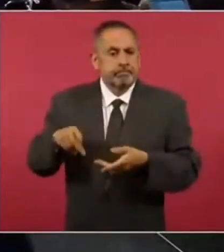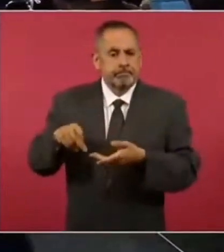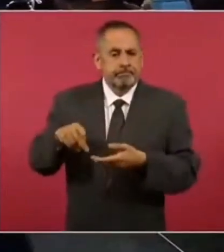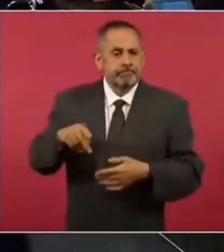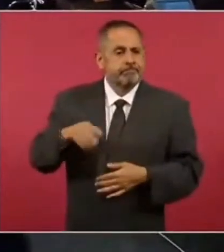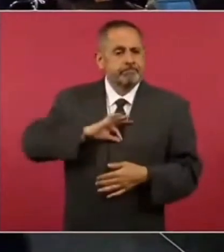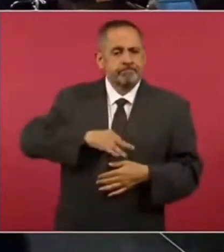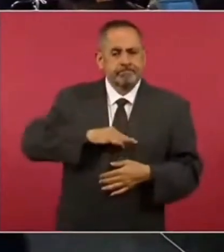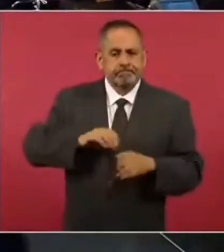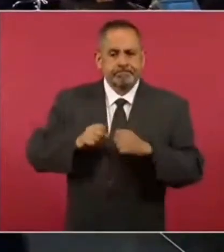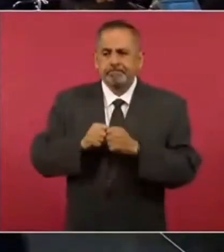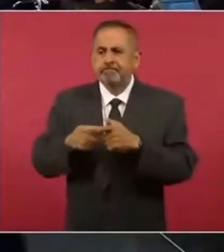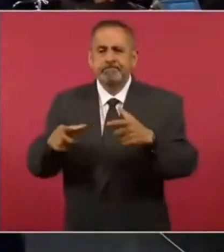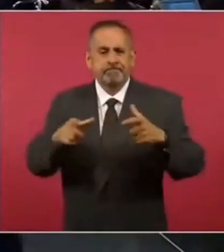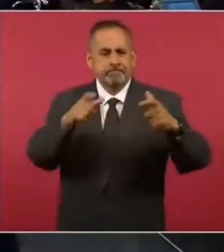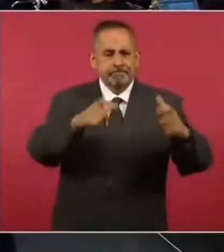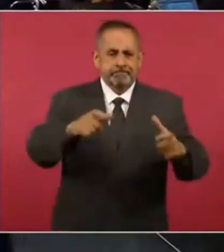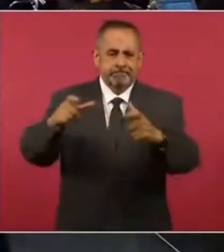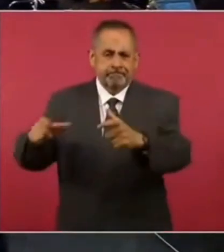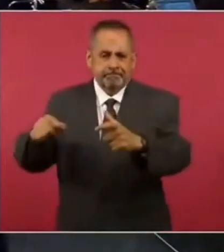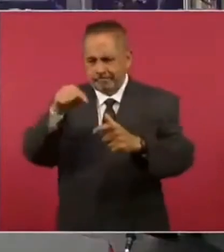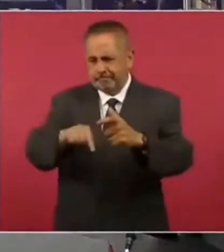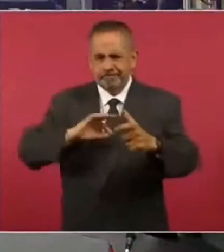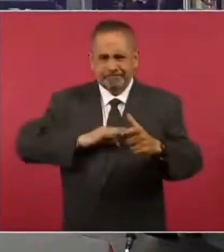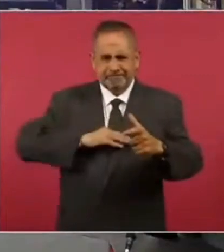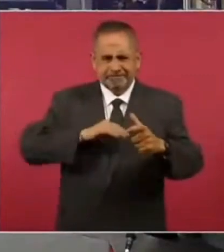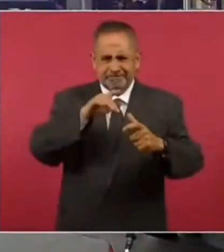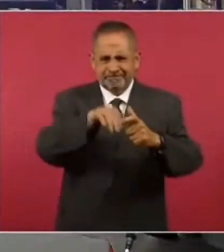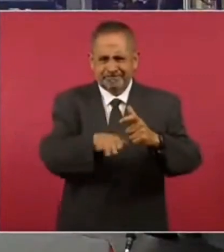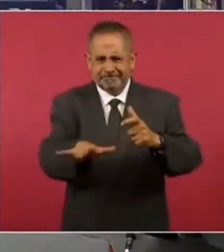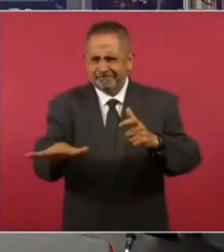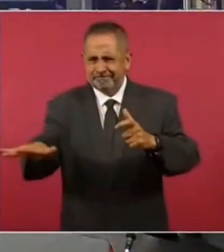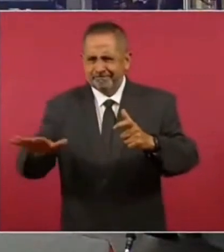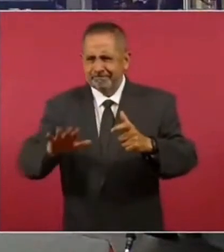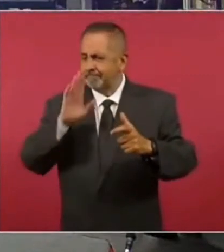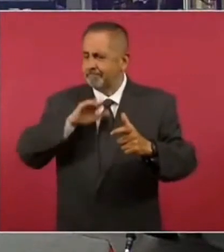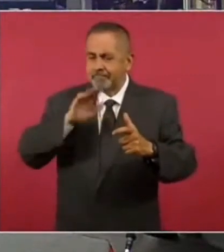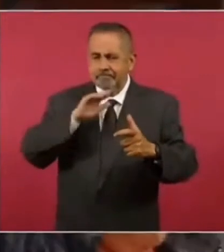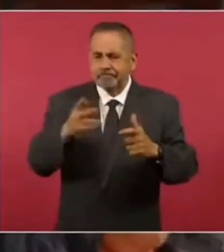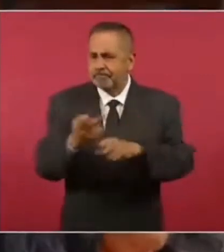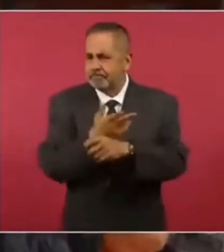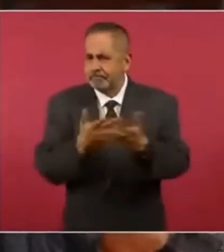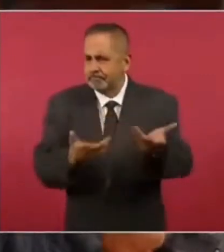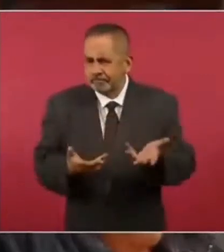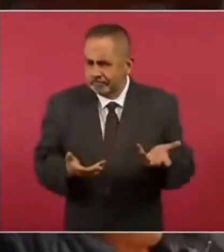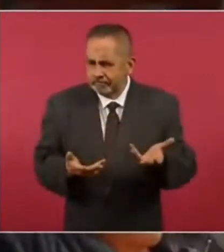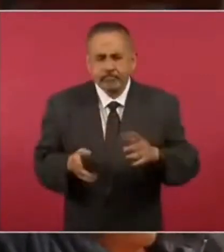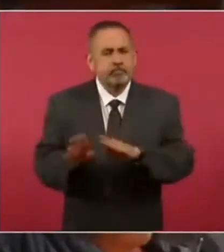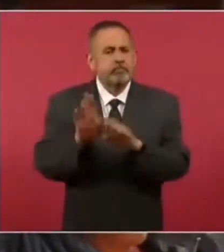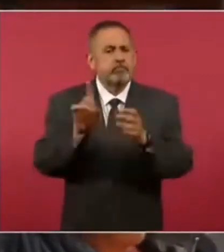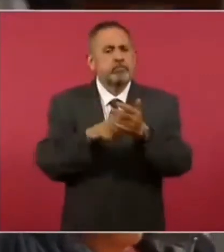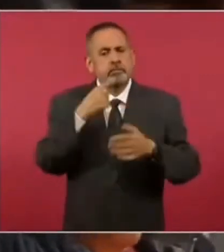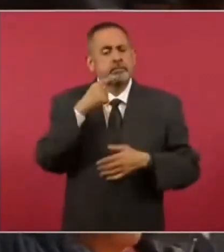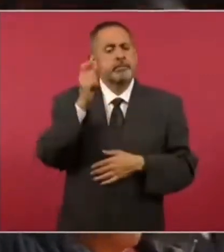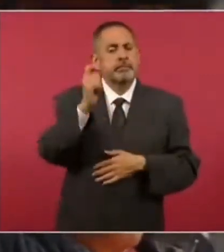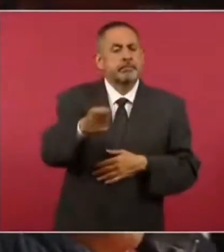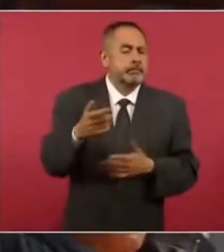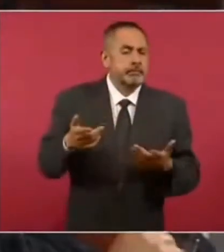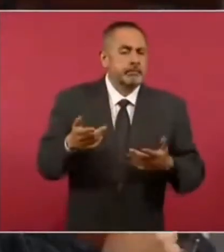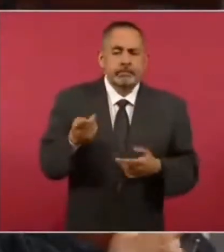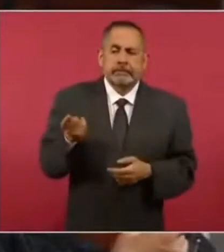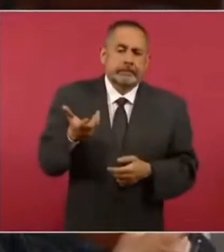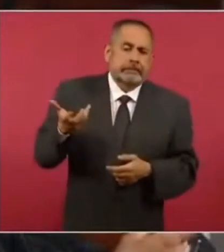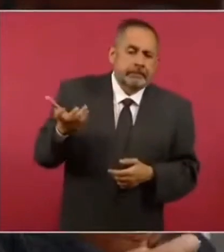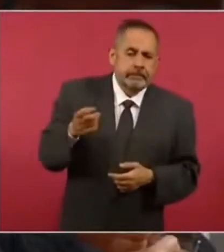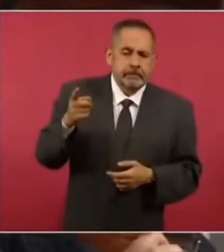quizás en cuatro municipios. Entonces quería saber si me permite la pregunta para saber cómo o qué